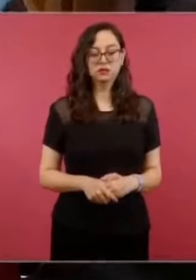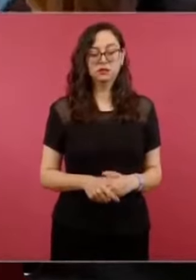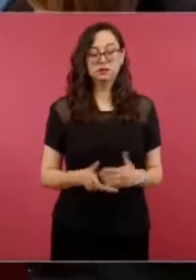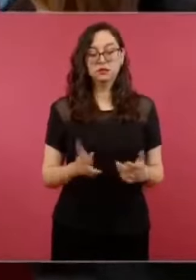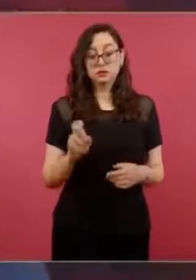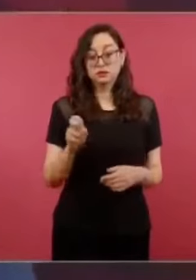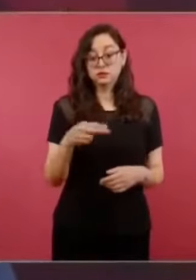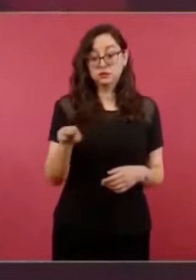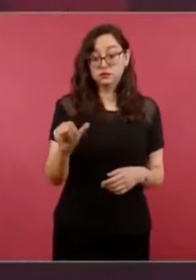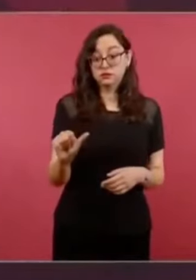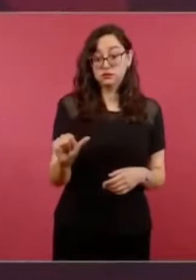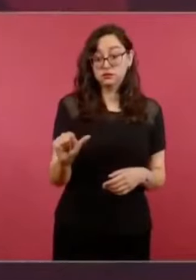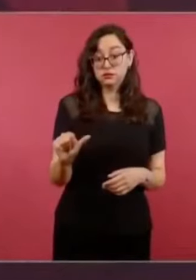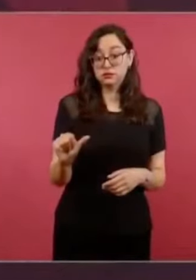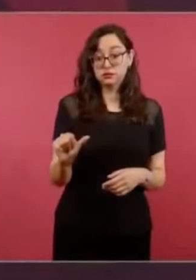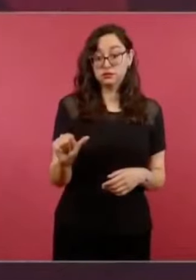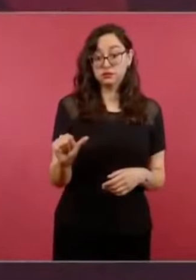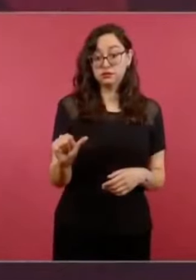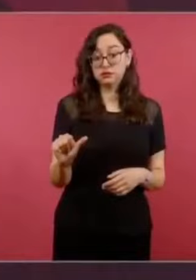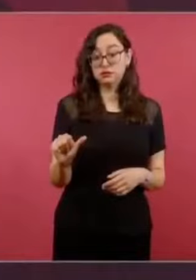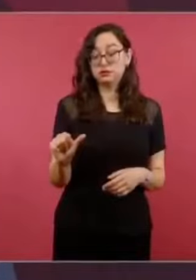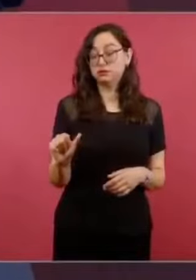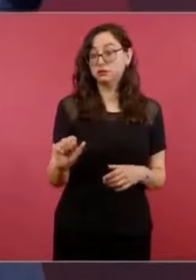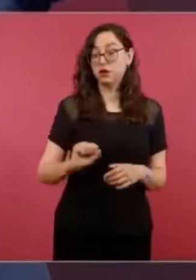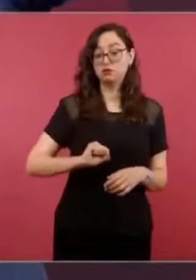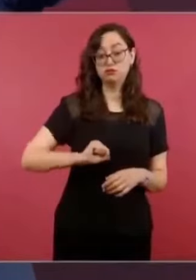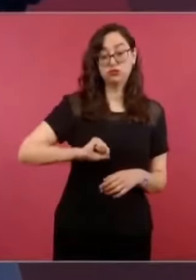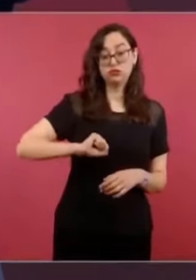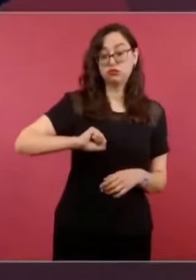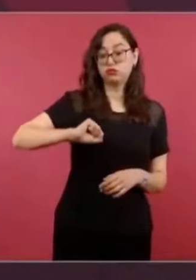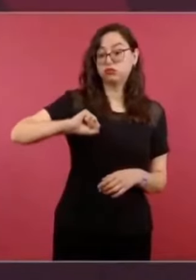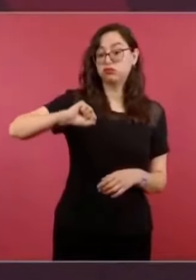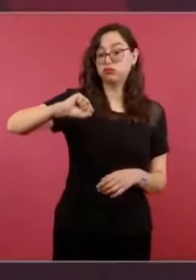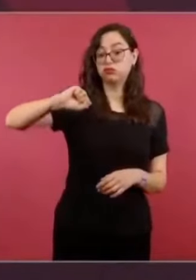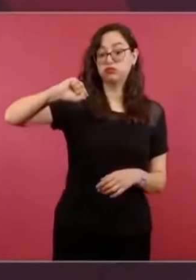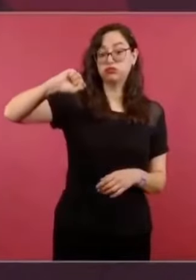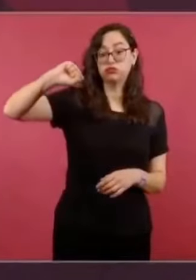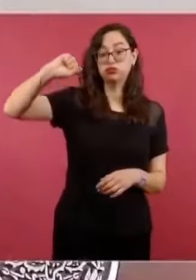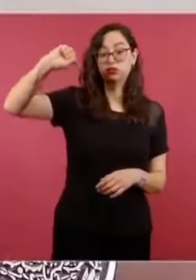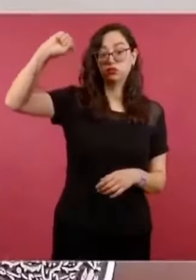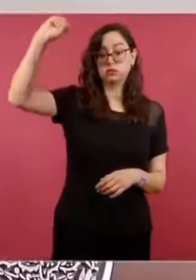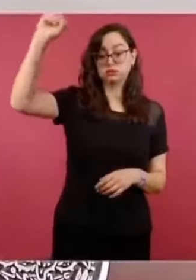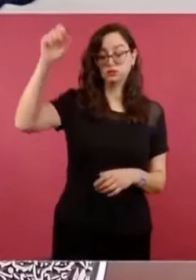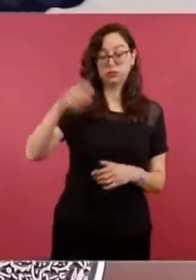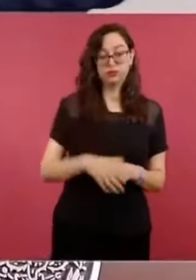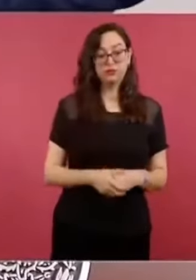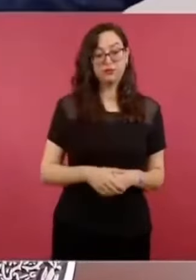Peña por las nubes. No te enojes, Ciro,